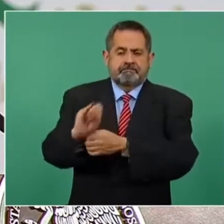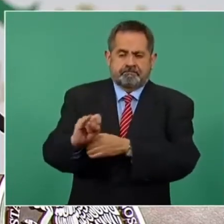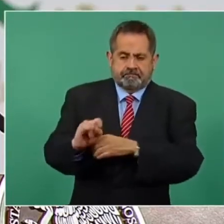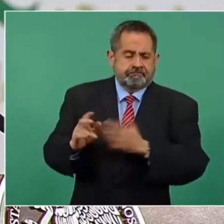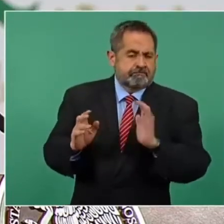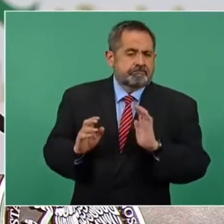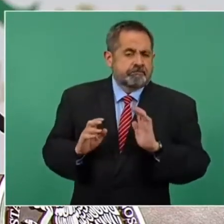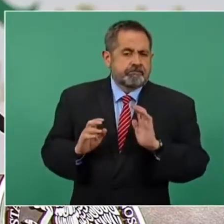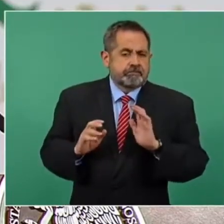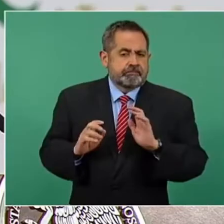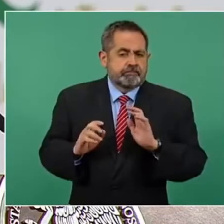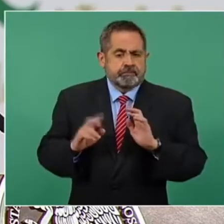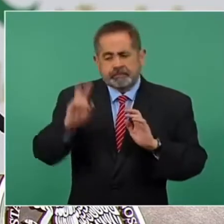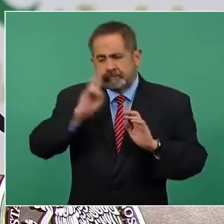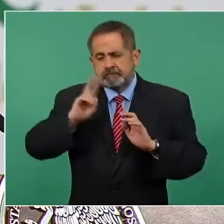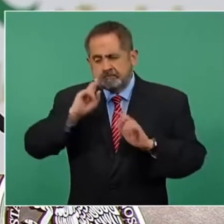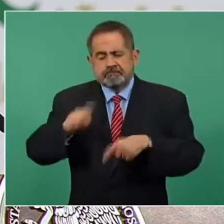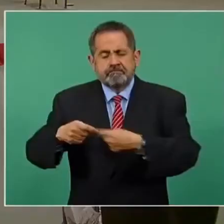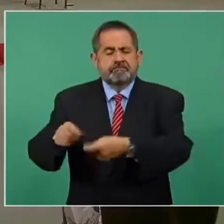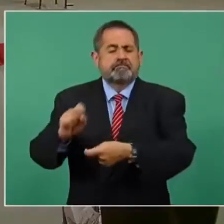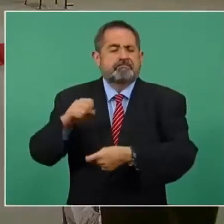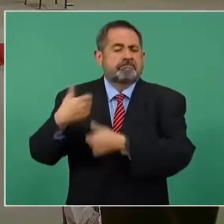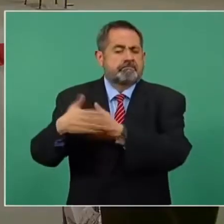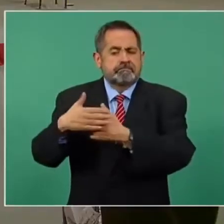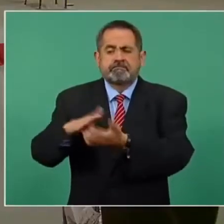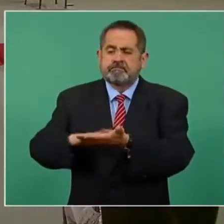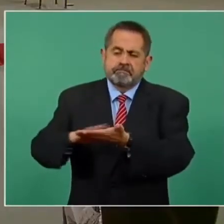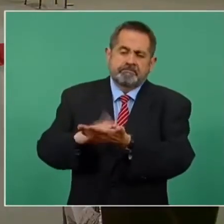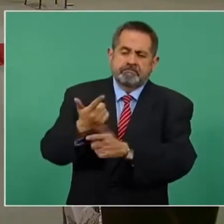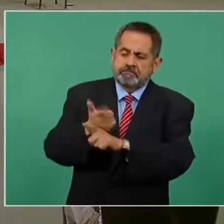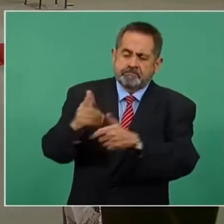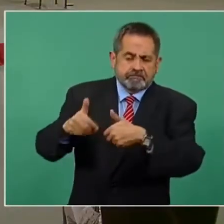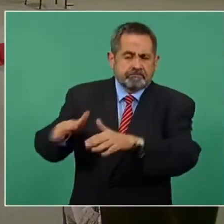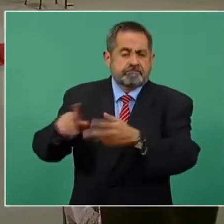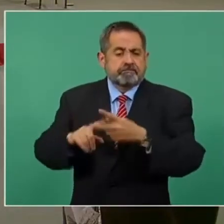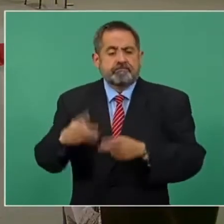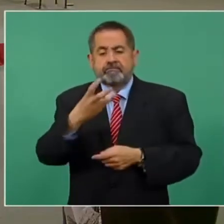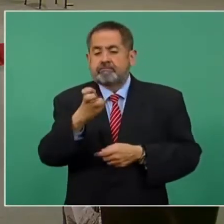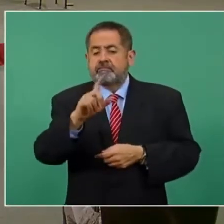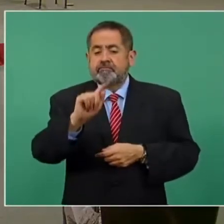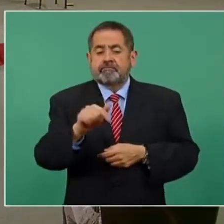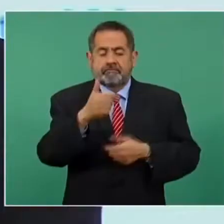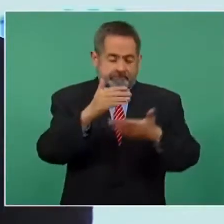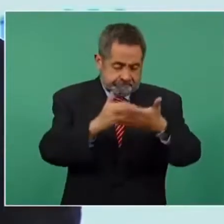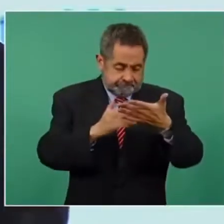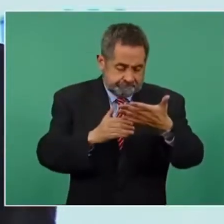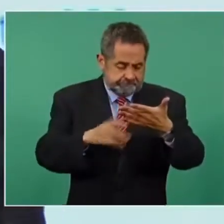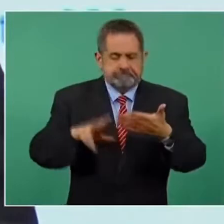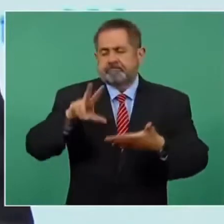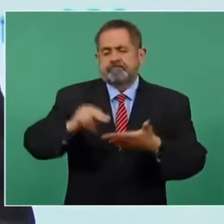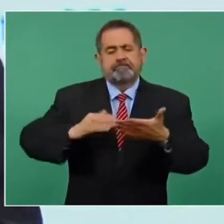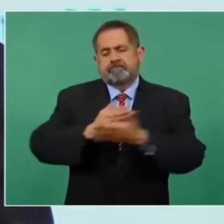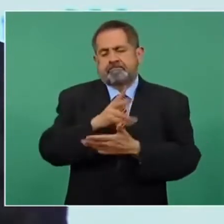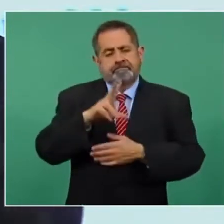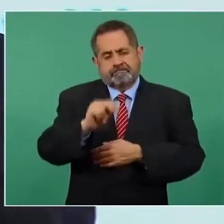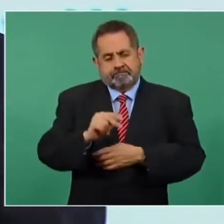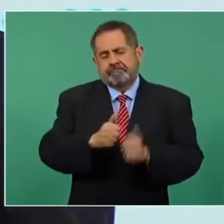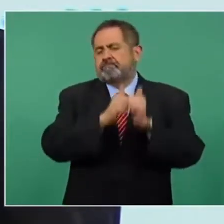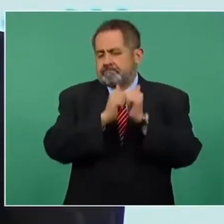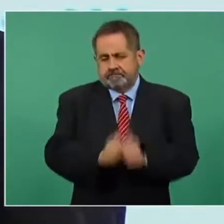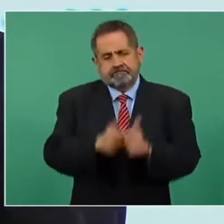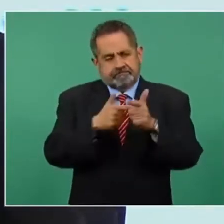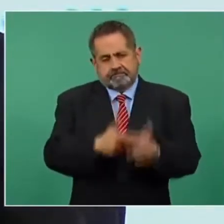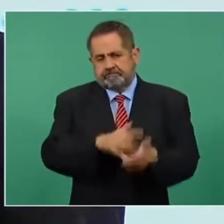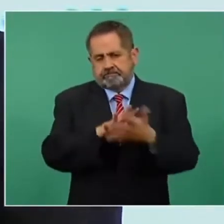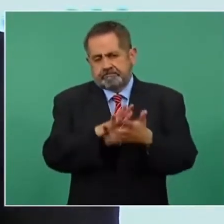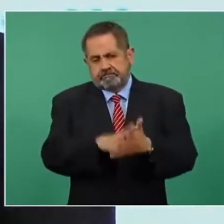como procedentes, 376 se declararon improcedentes y por ello estamos en espera en los